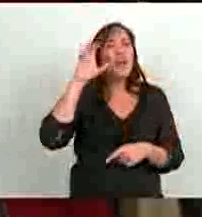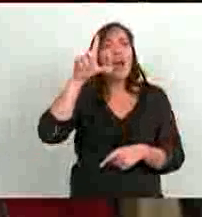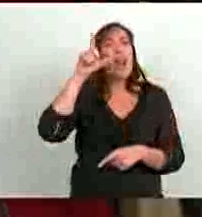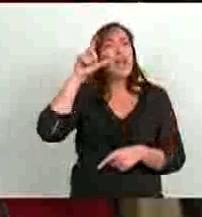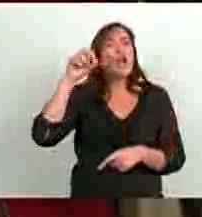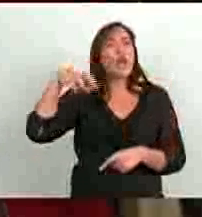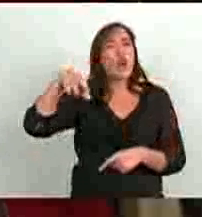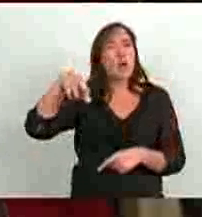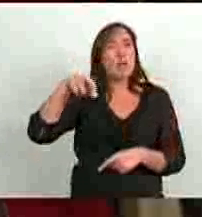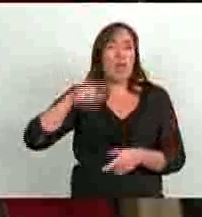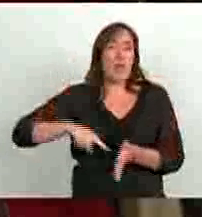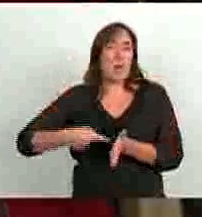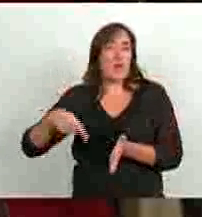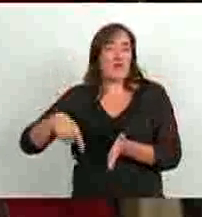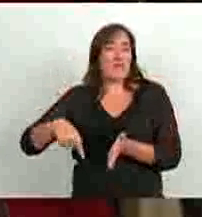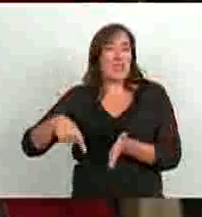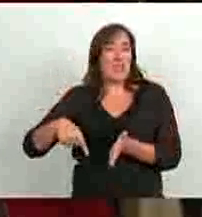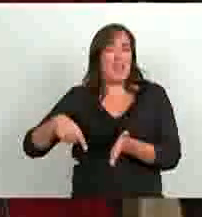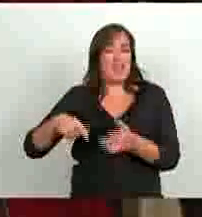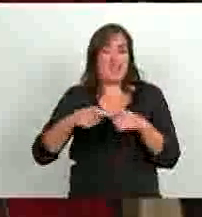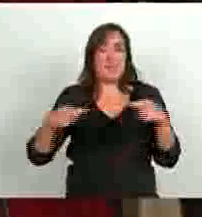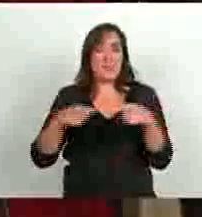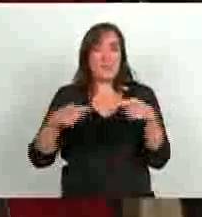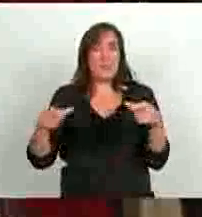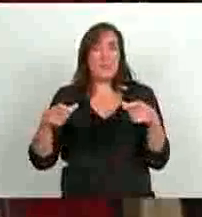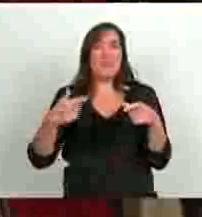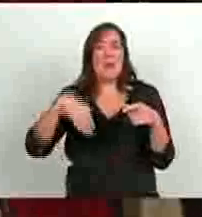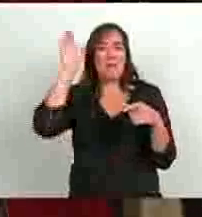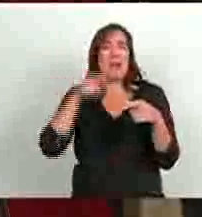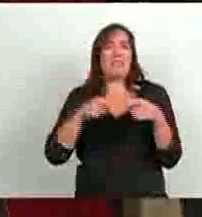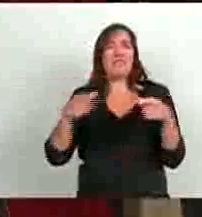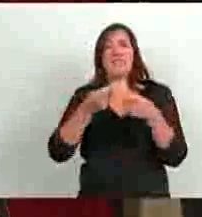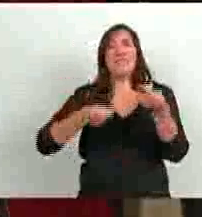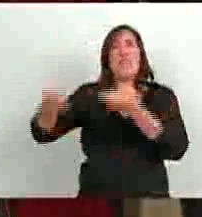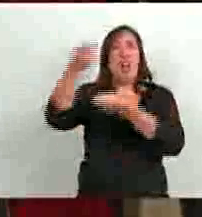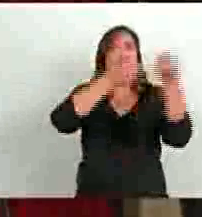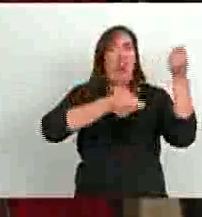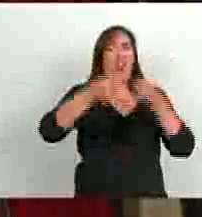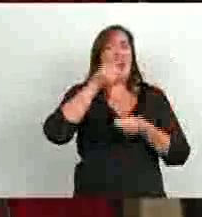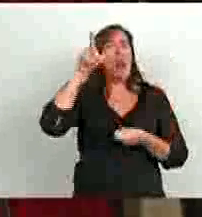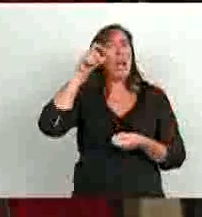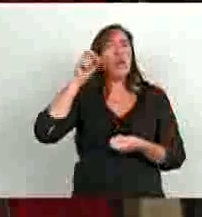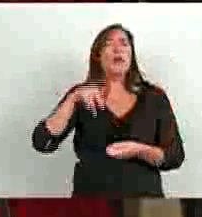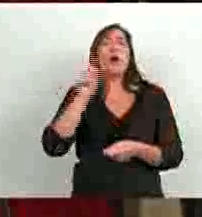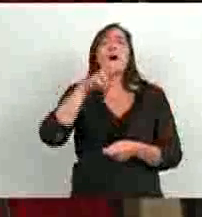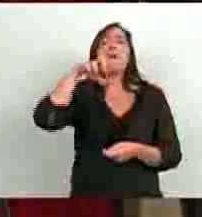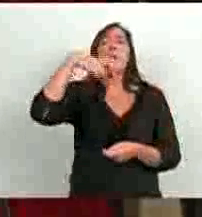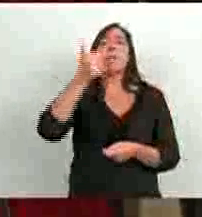porque eran los de la provincia de Buenos Aires y eran los que tenían mayor grado de circulación. ¿Patacones?